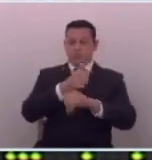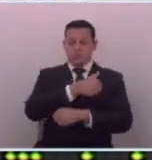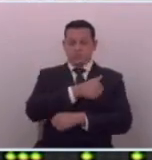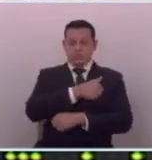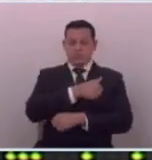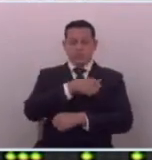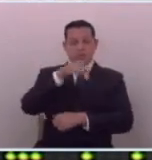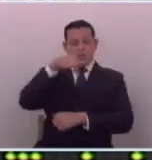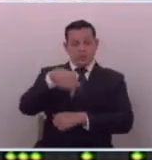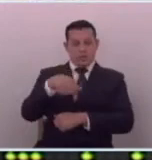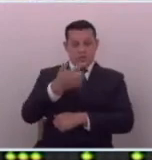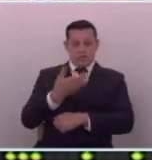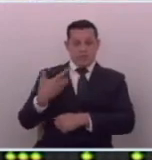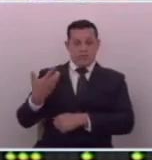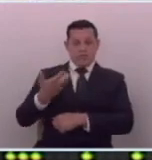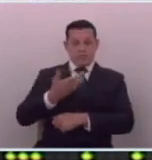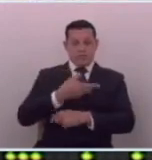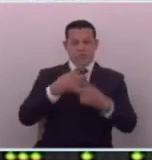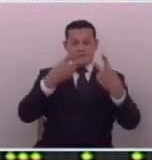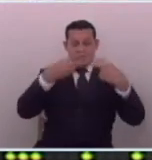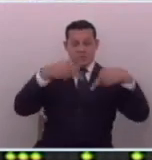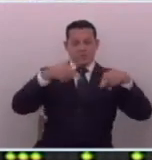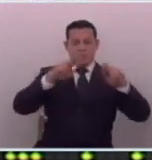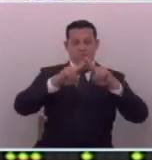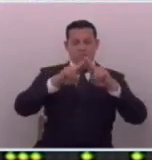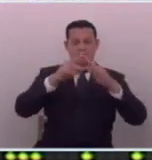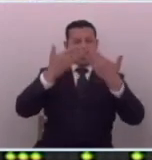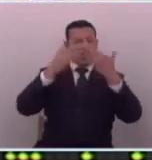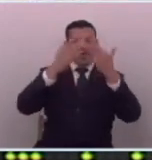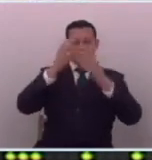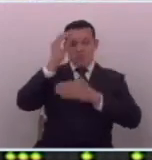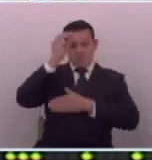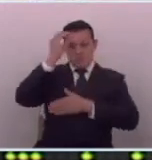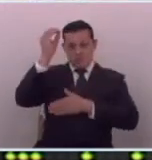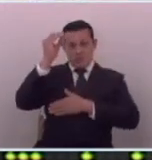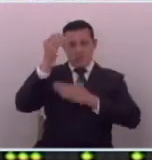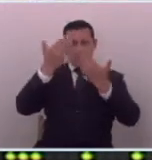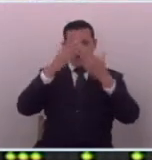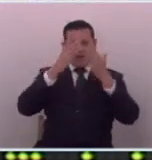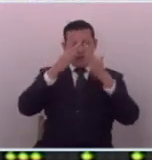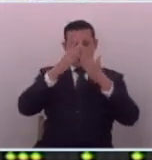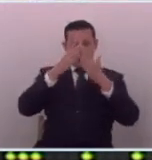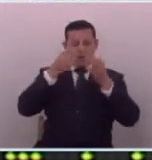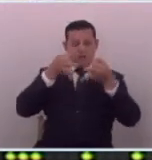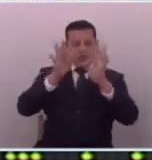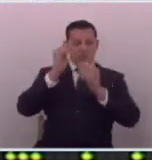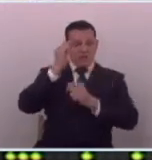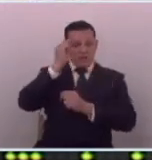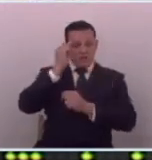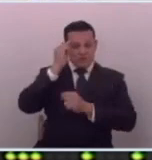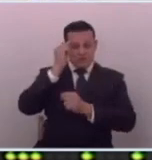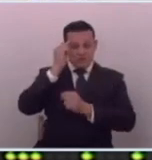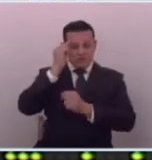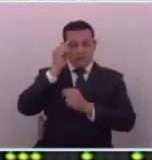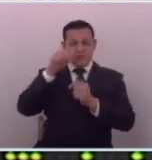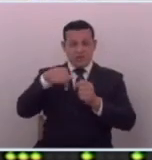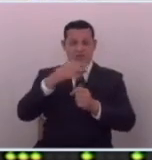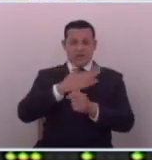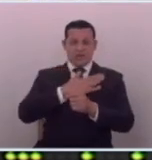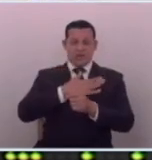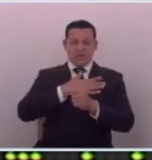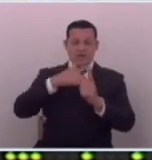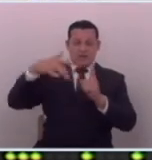aquí nosotros valoramos la diversidad de opiniones la diversidad de perspectivas aquí existe un